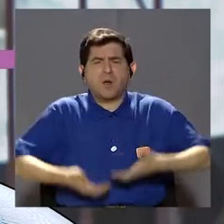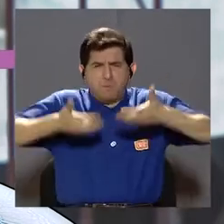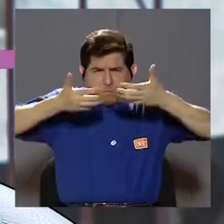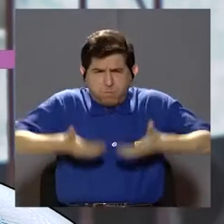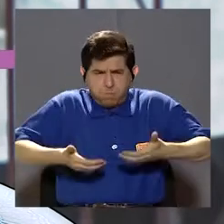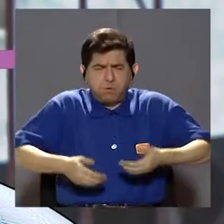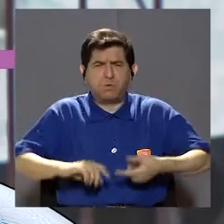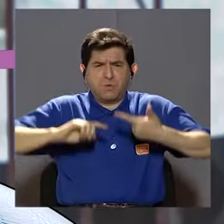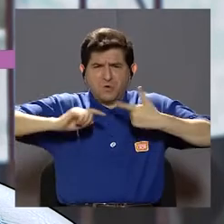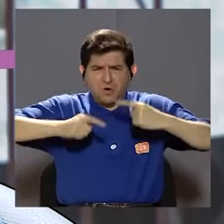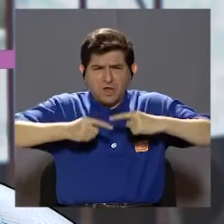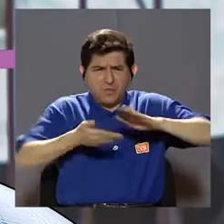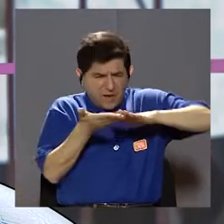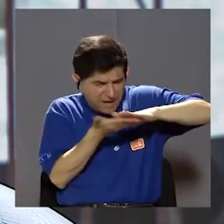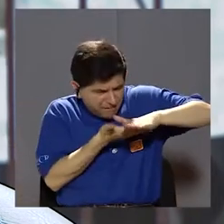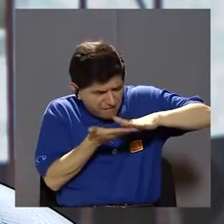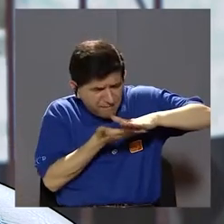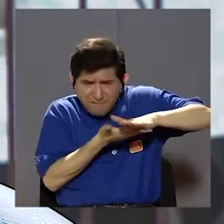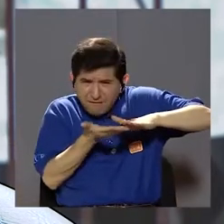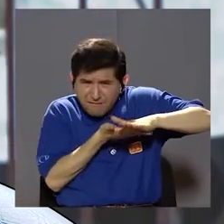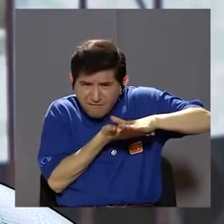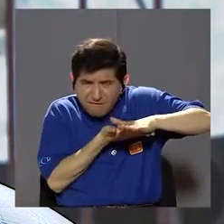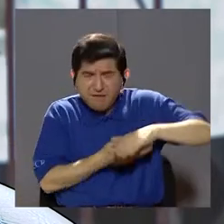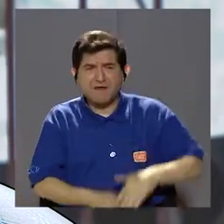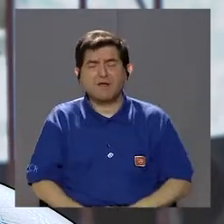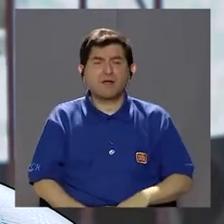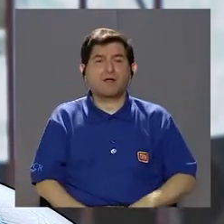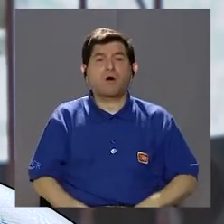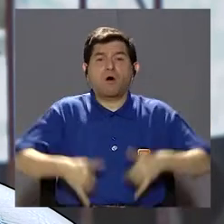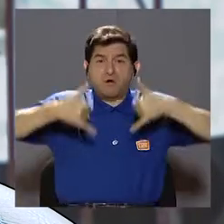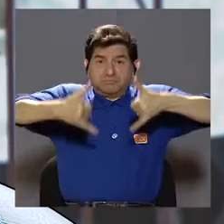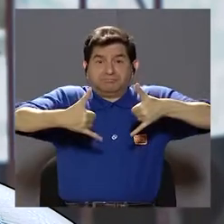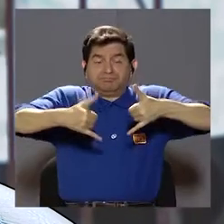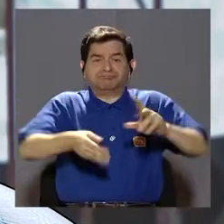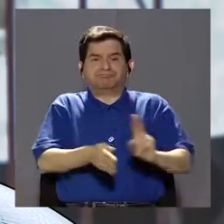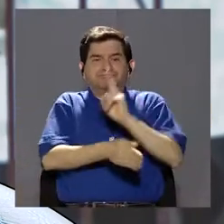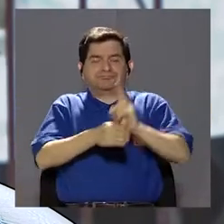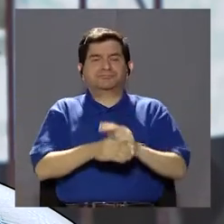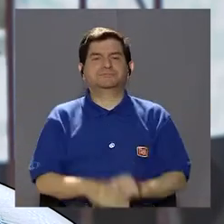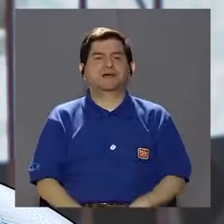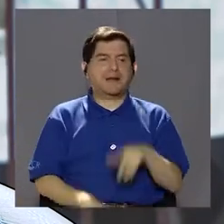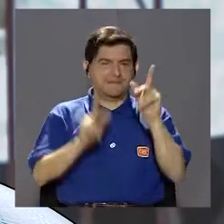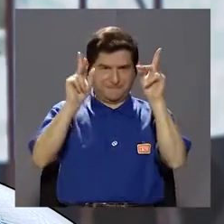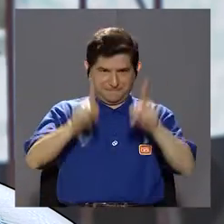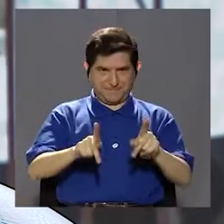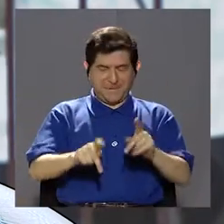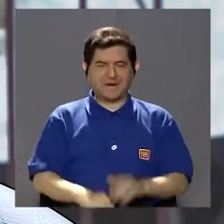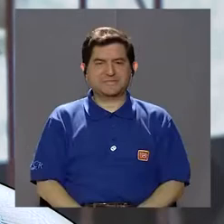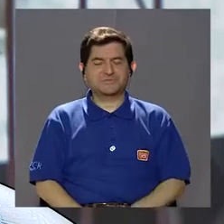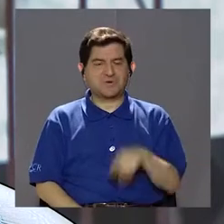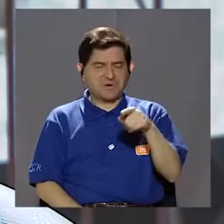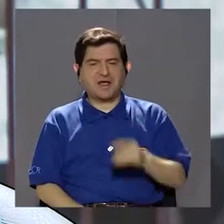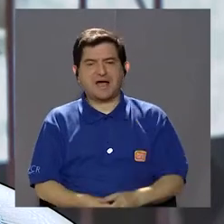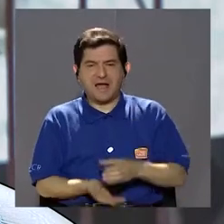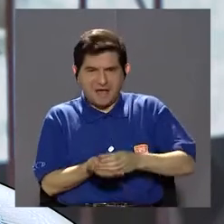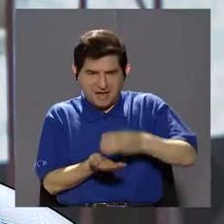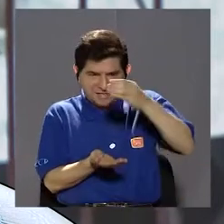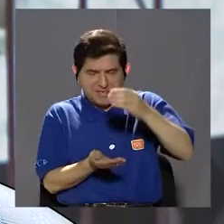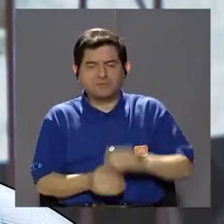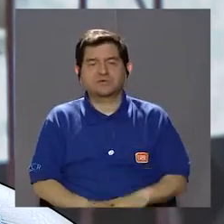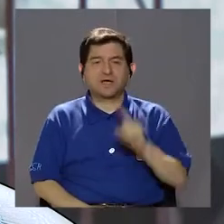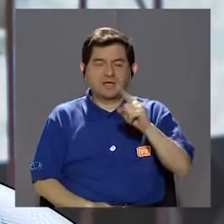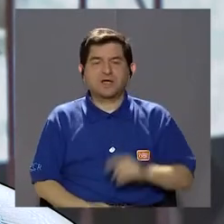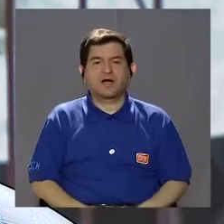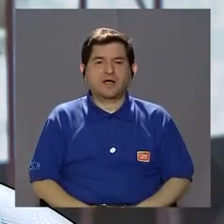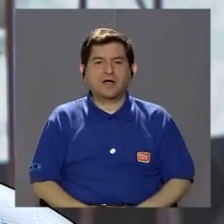sobrepeso, que le duele la planta del pie, que usa tacones, llegar, usar la botellita, la